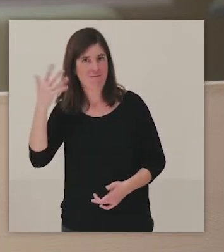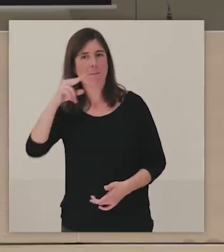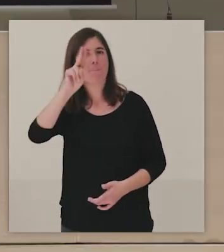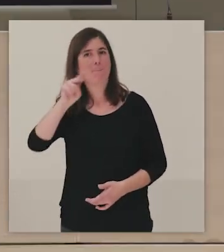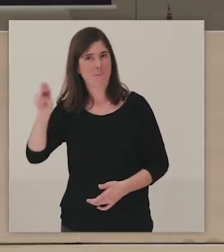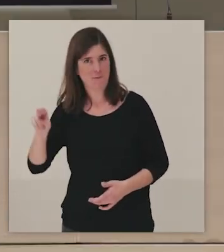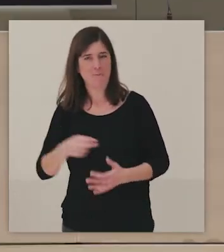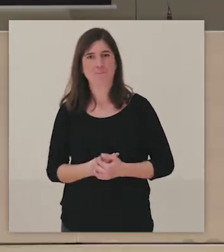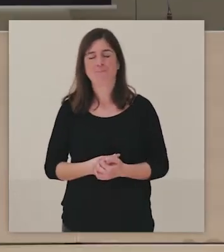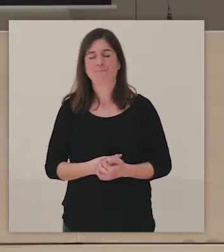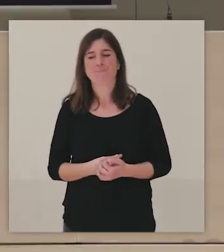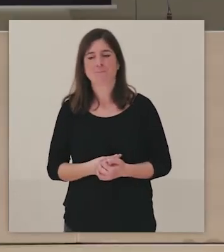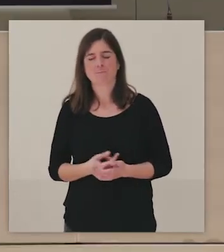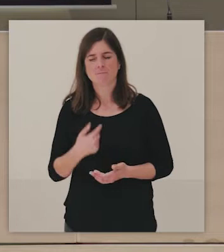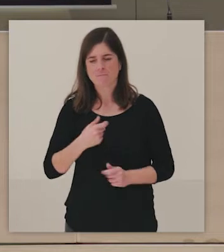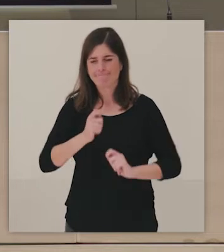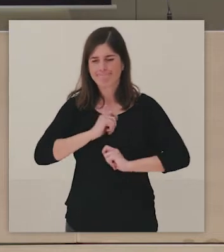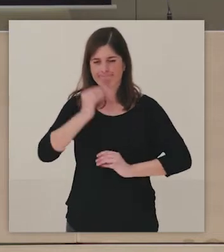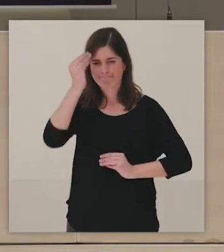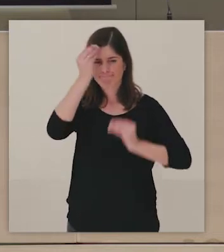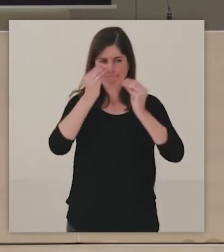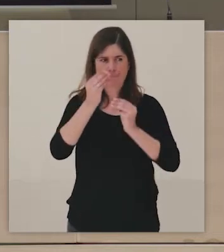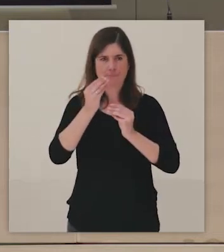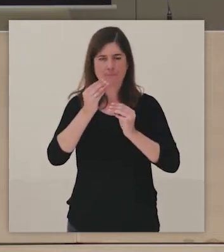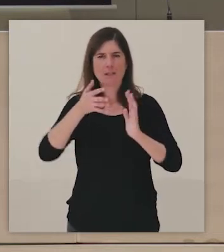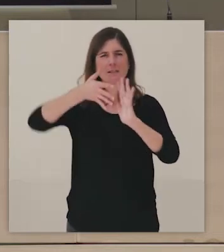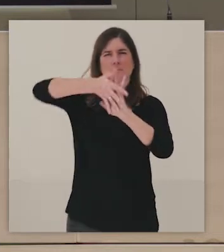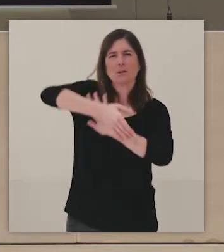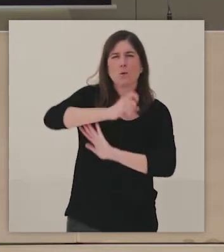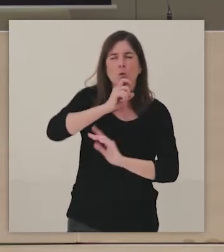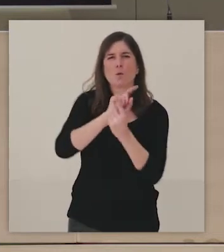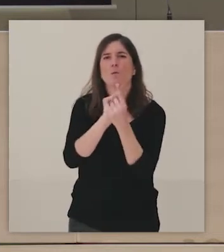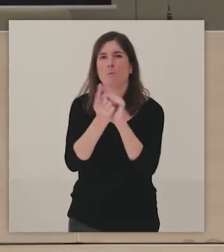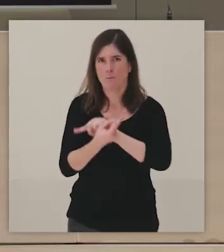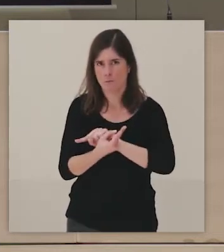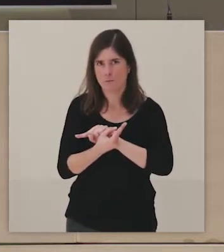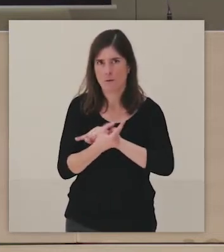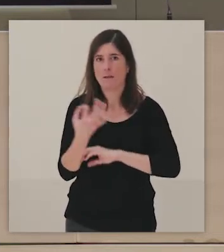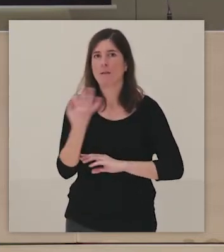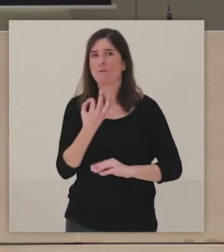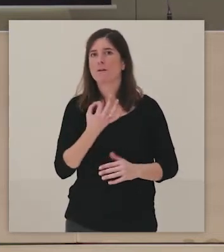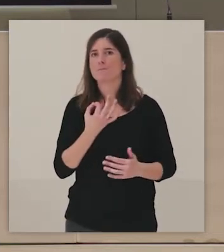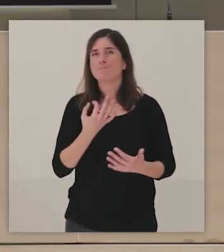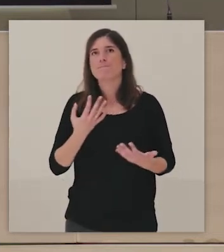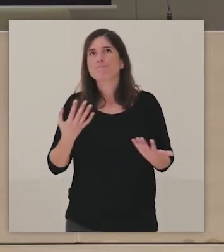Y esto me lleva a pensar en el cambio en las narrativas, en cómo también tenemos que